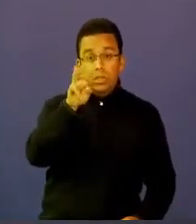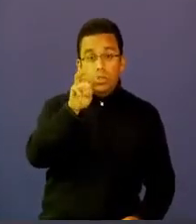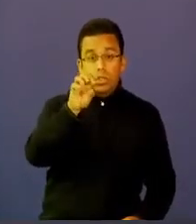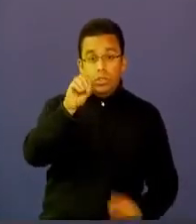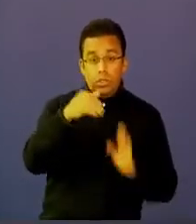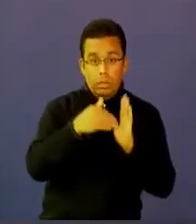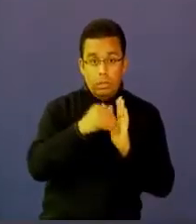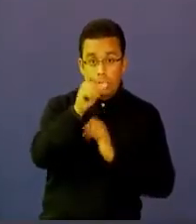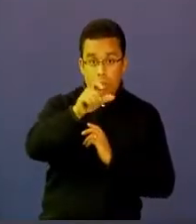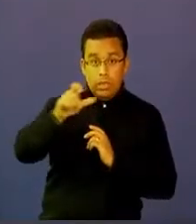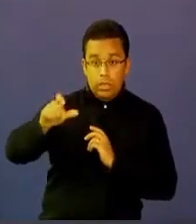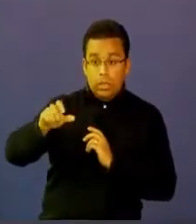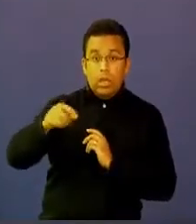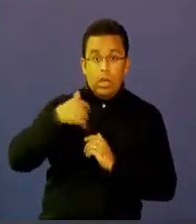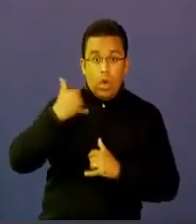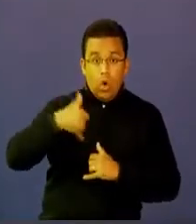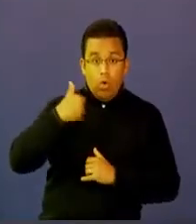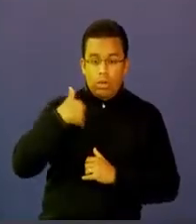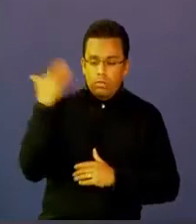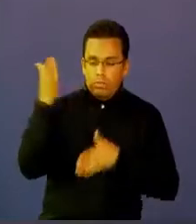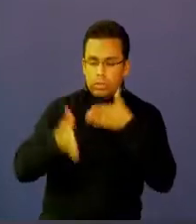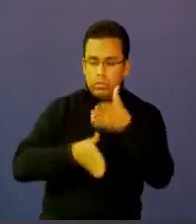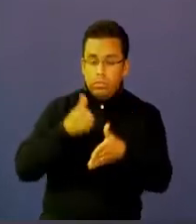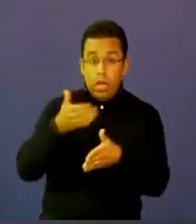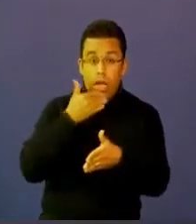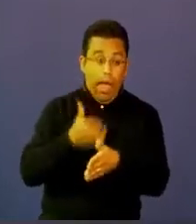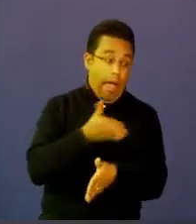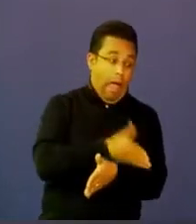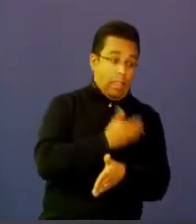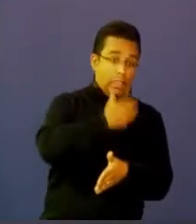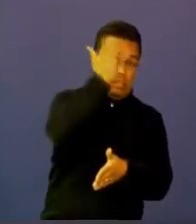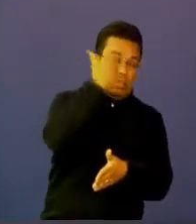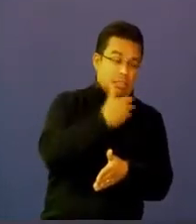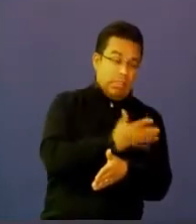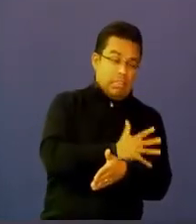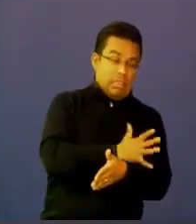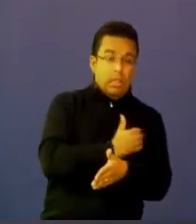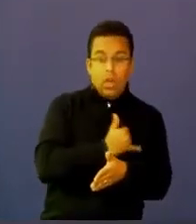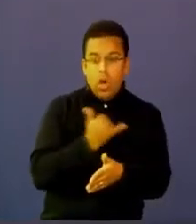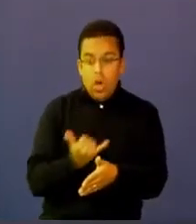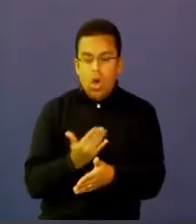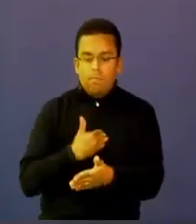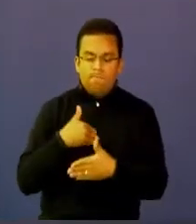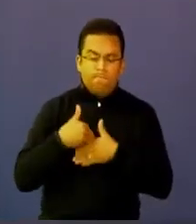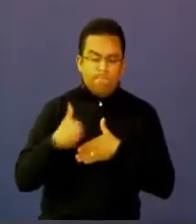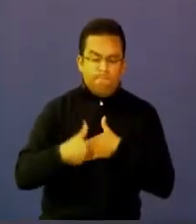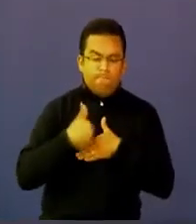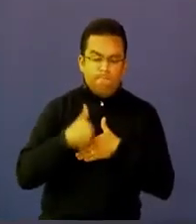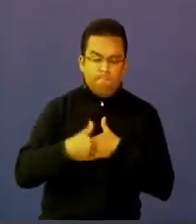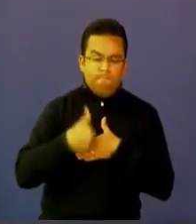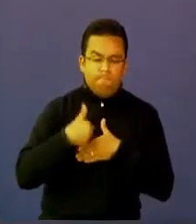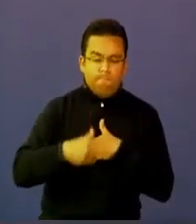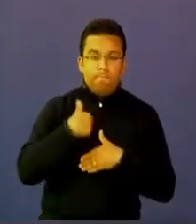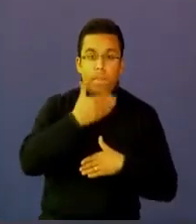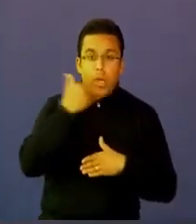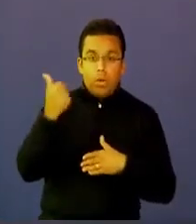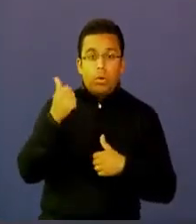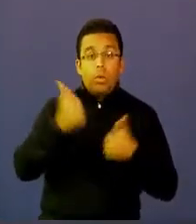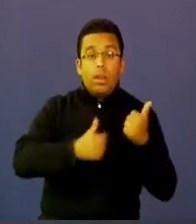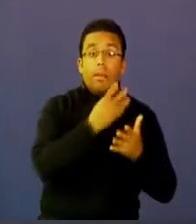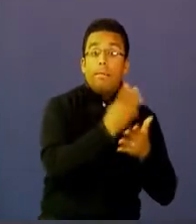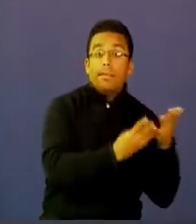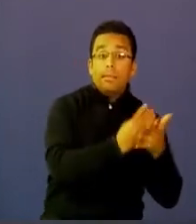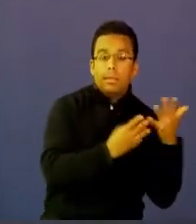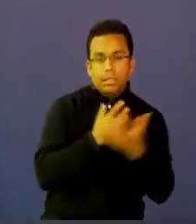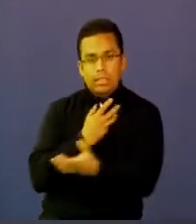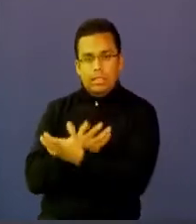para mejorar sus competencias previo a las pruebas SABER, pero además para medir sus conocimientos en matemática y ciencias. La estadística nos